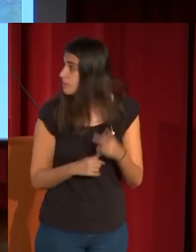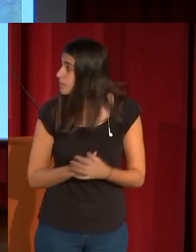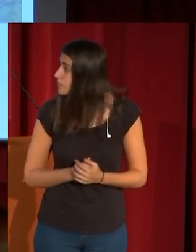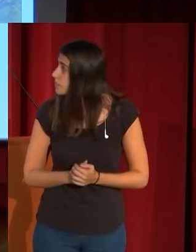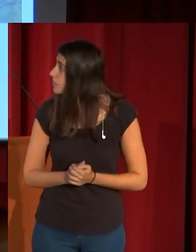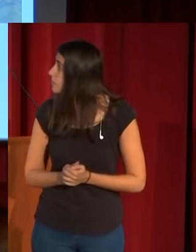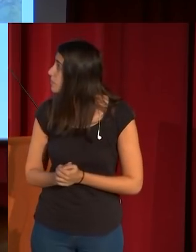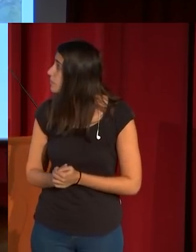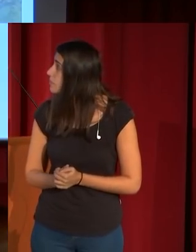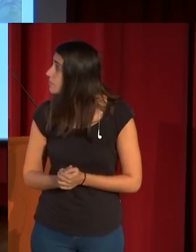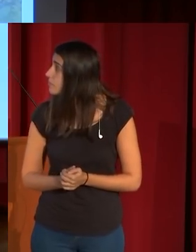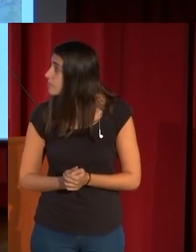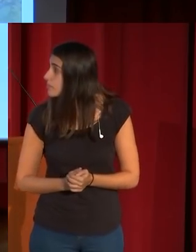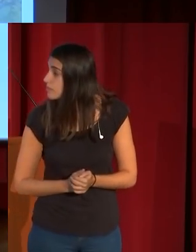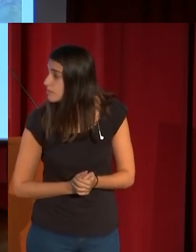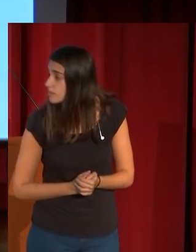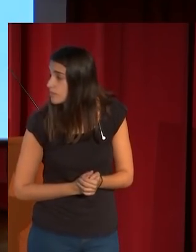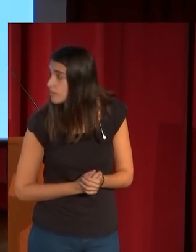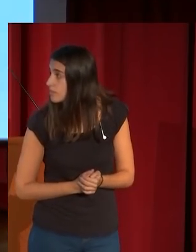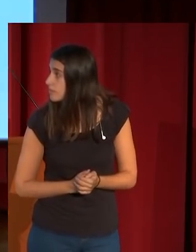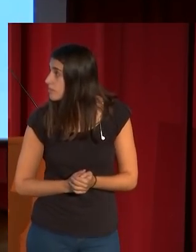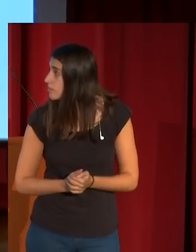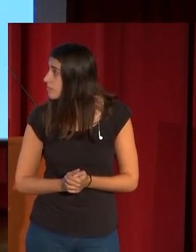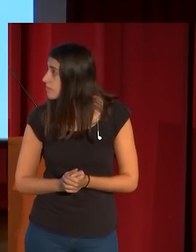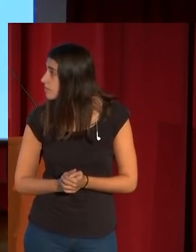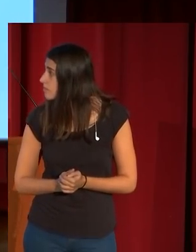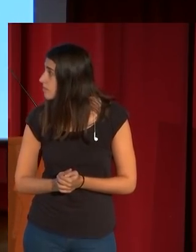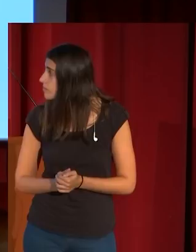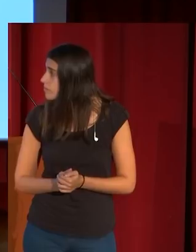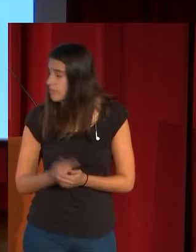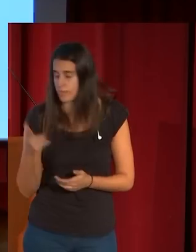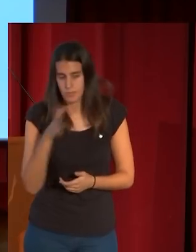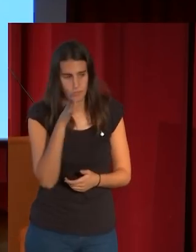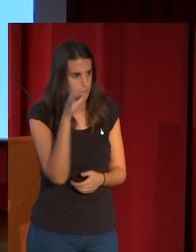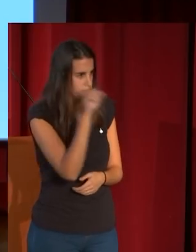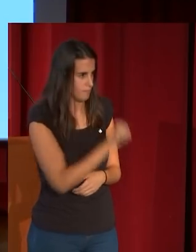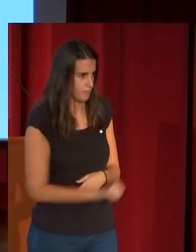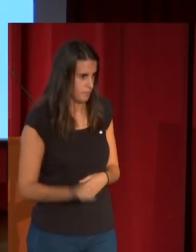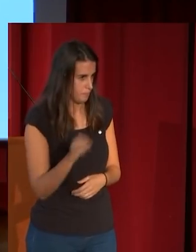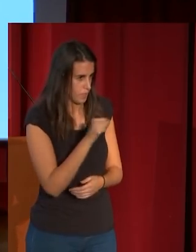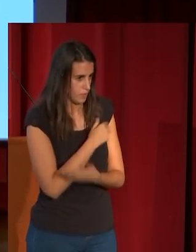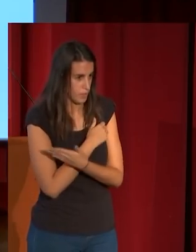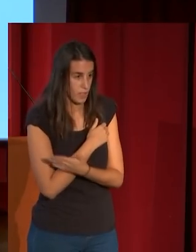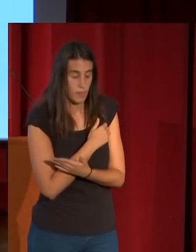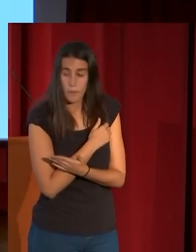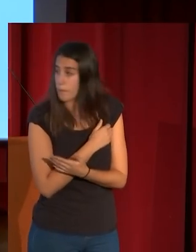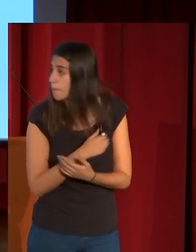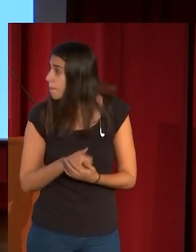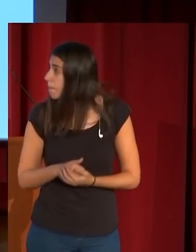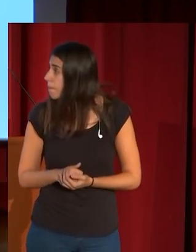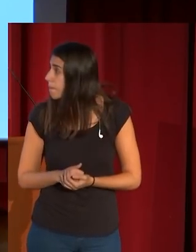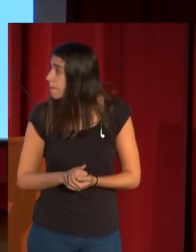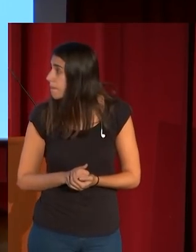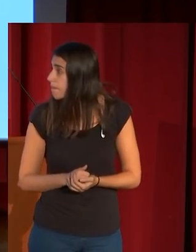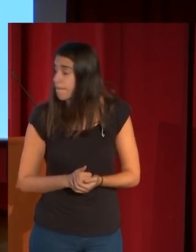más le interesa de todo el cuadro, ¿no? Como ven. Esta que es maravillosa de Lorzé, Donald Louvre, su